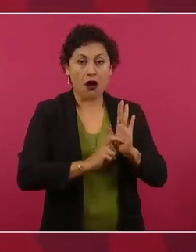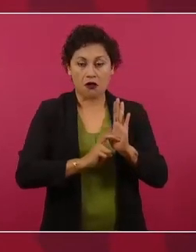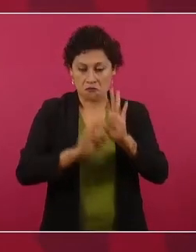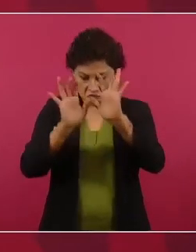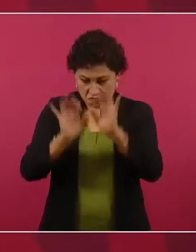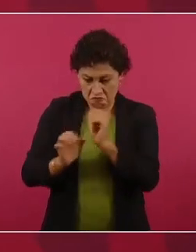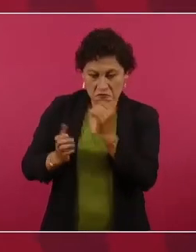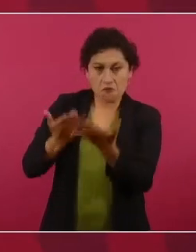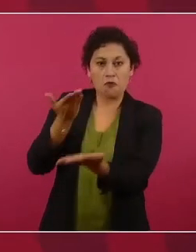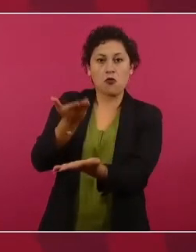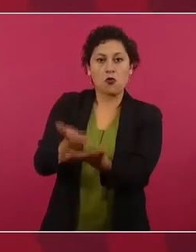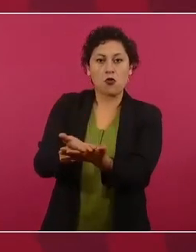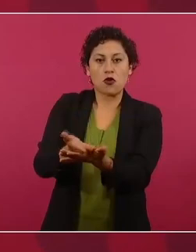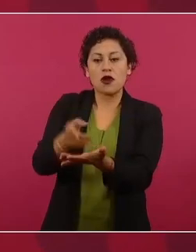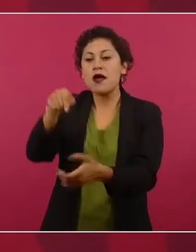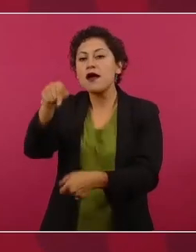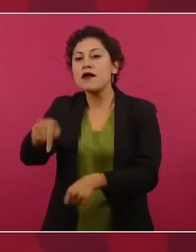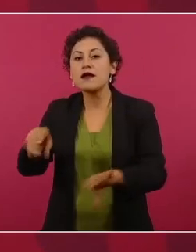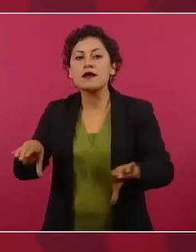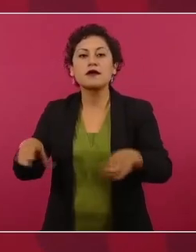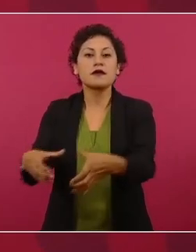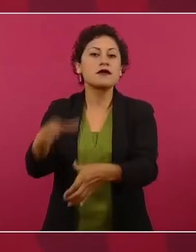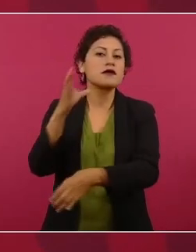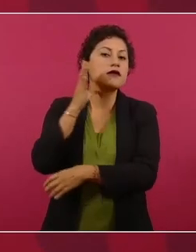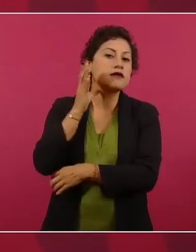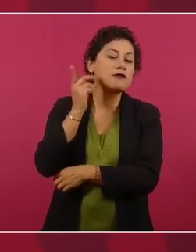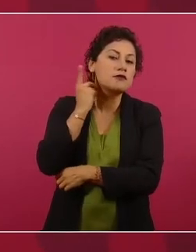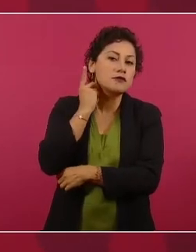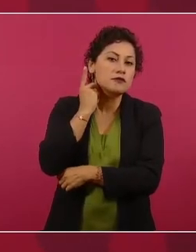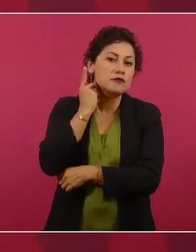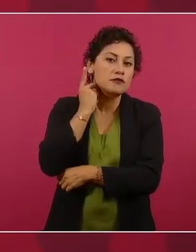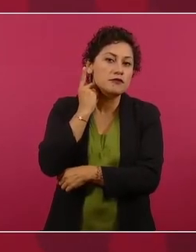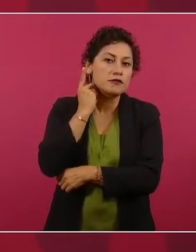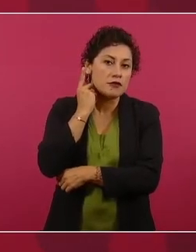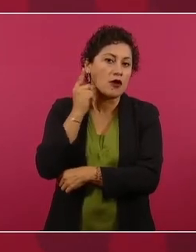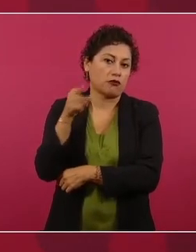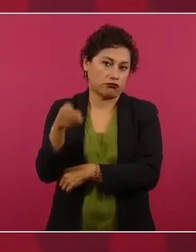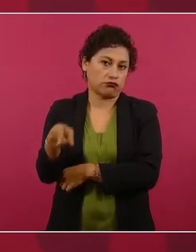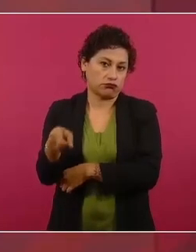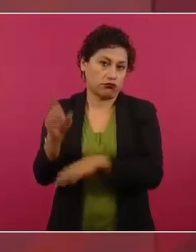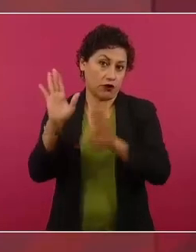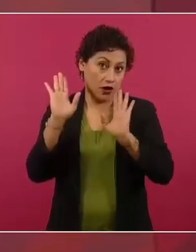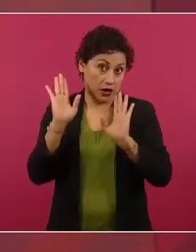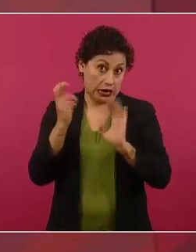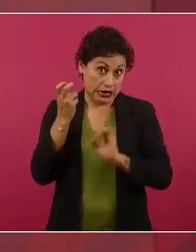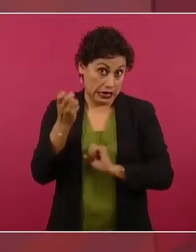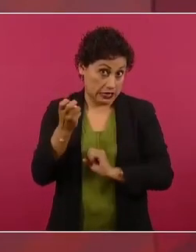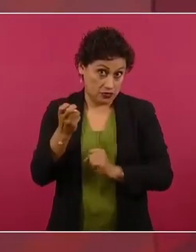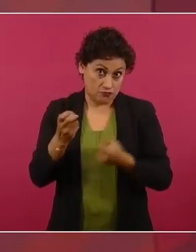en el Congreso a la Constitución, primero,